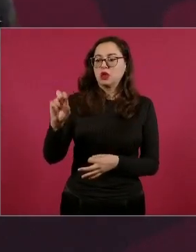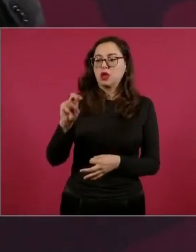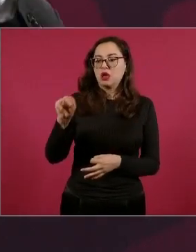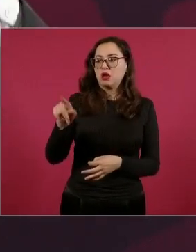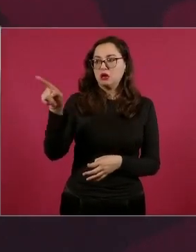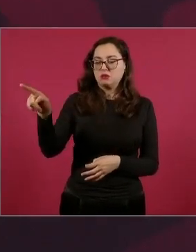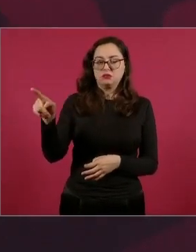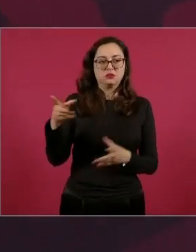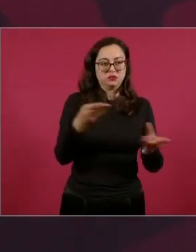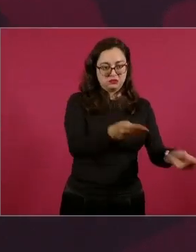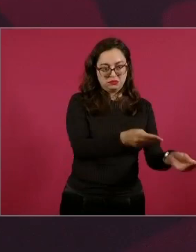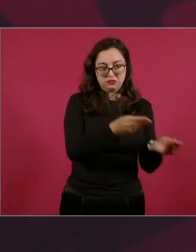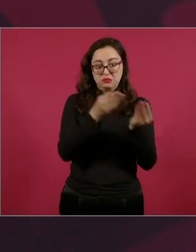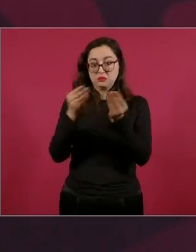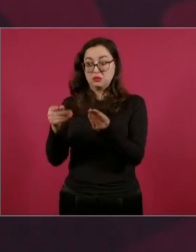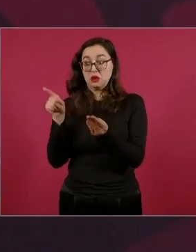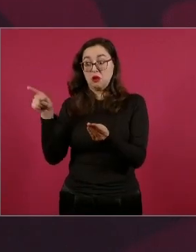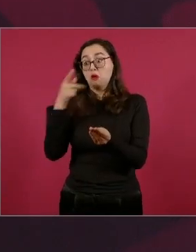pide el expediente.